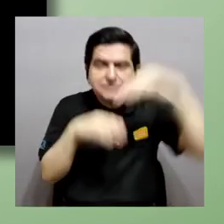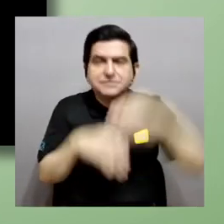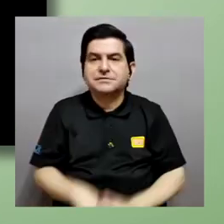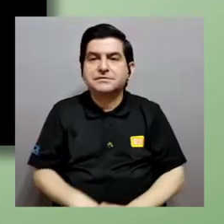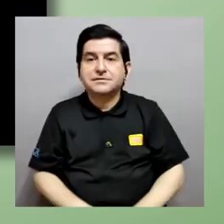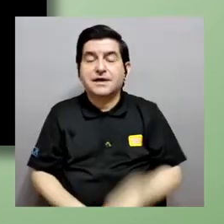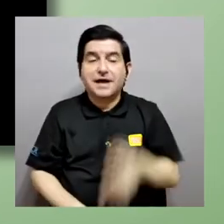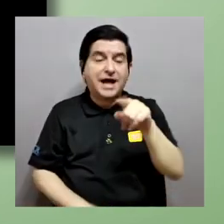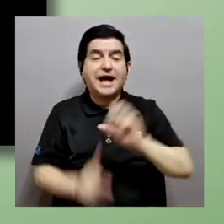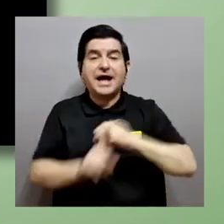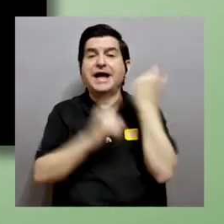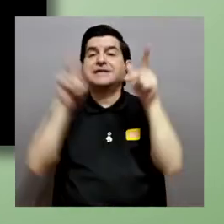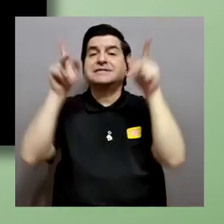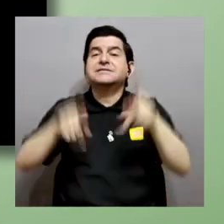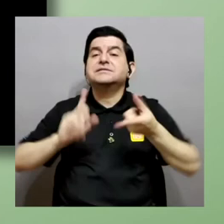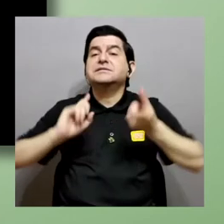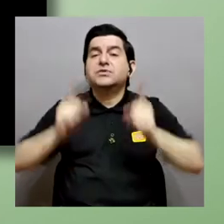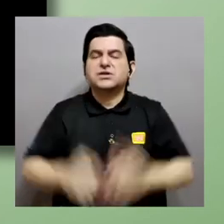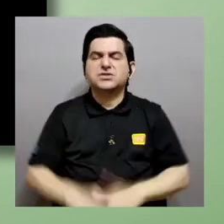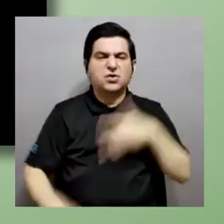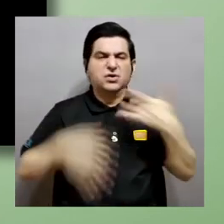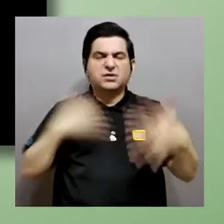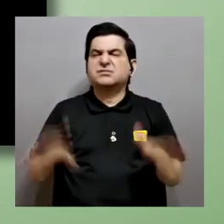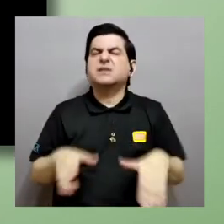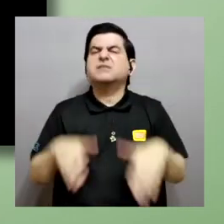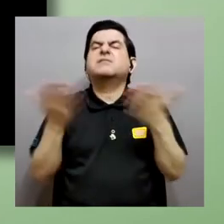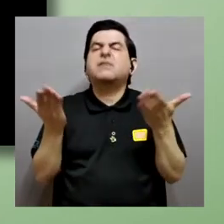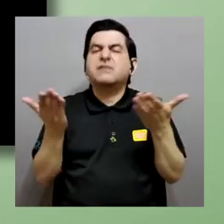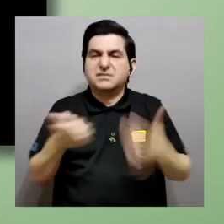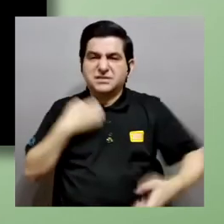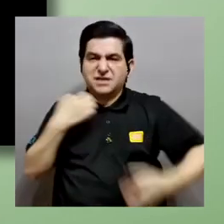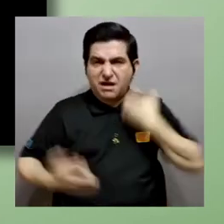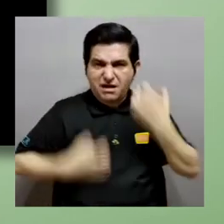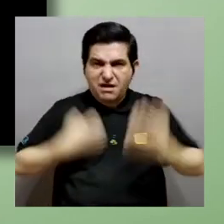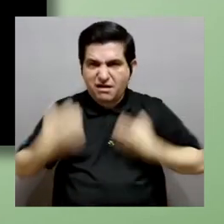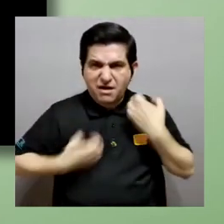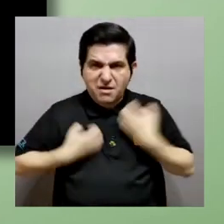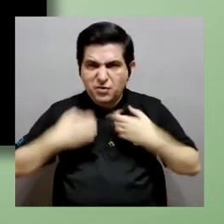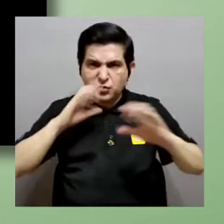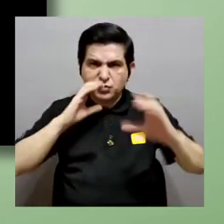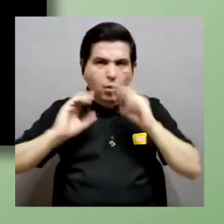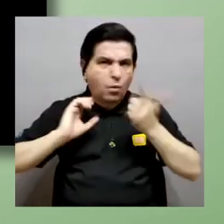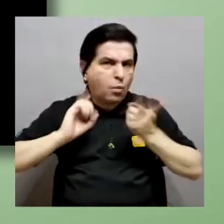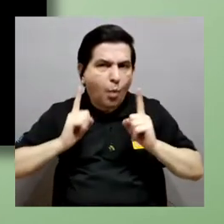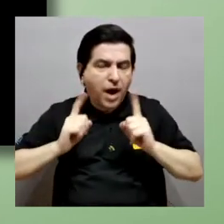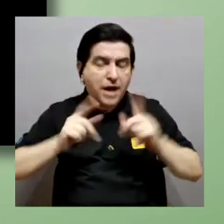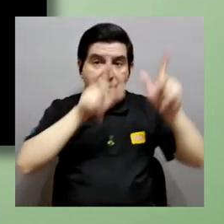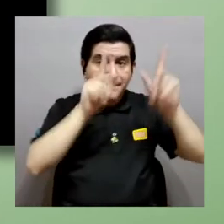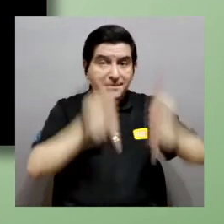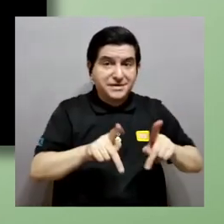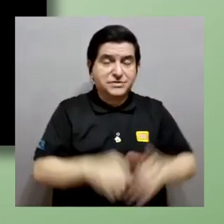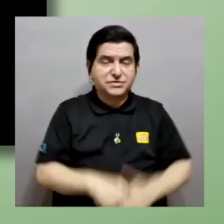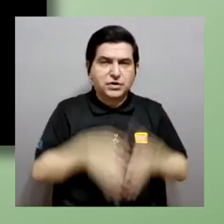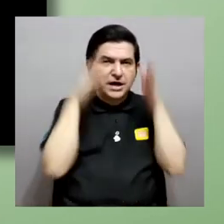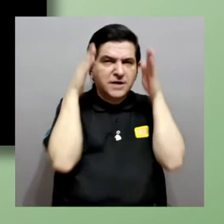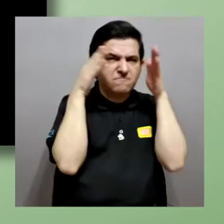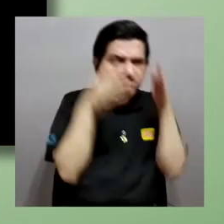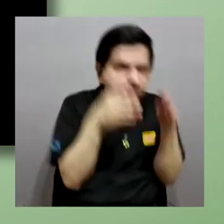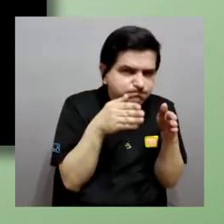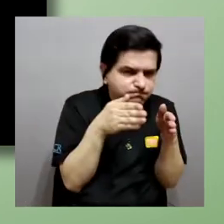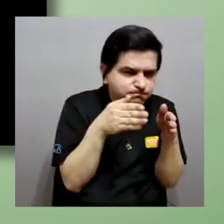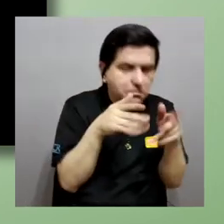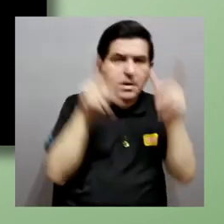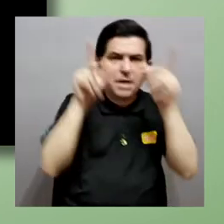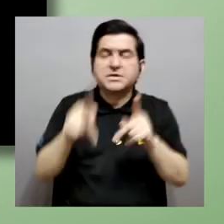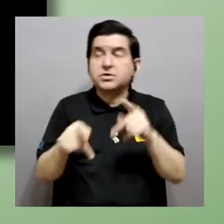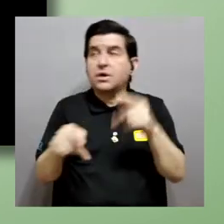básicamente el estado de la persona cómo se siente cuáles emociones se están comunicando si la persona está concentrada